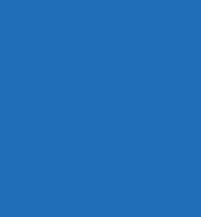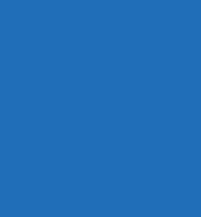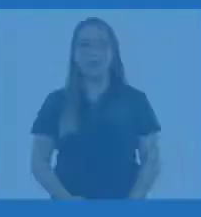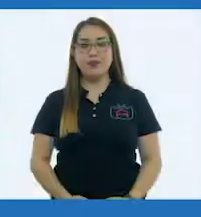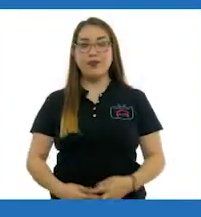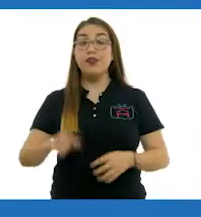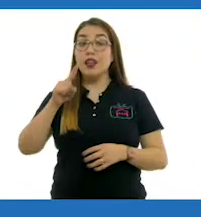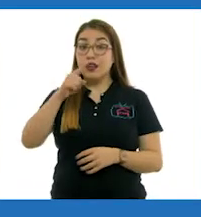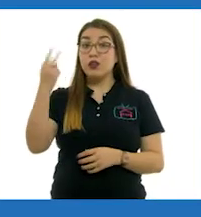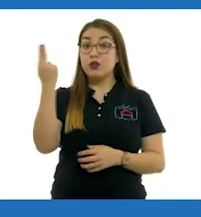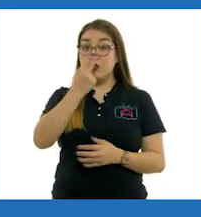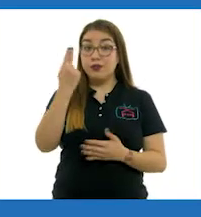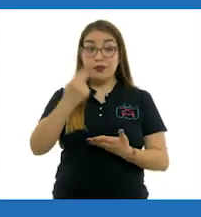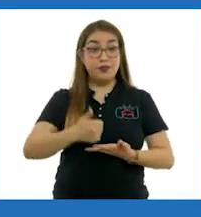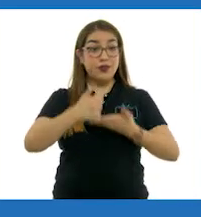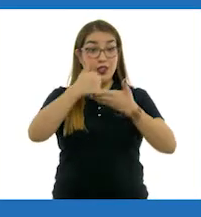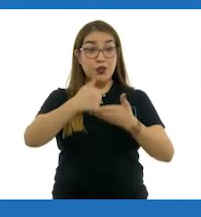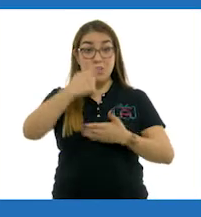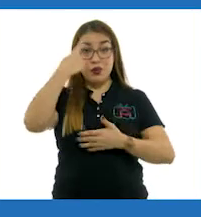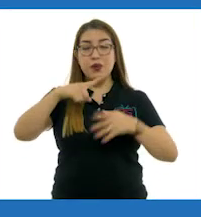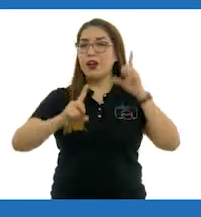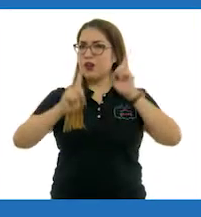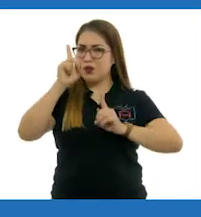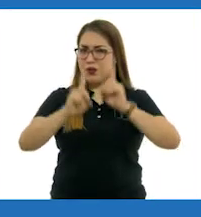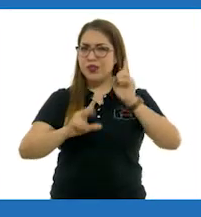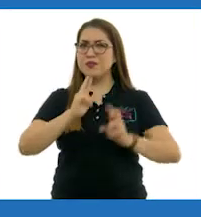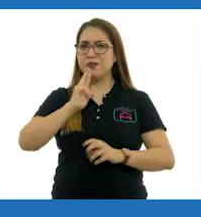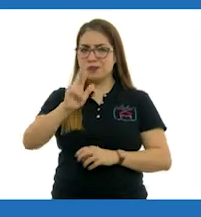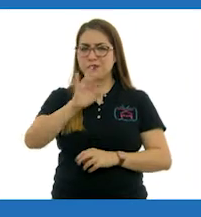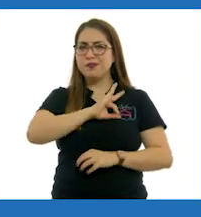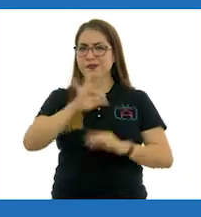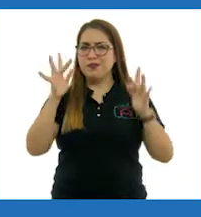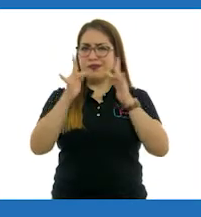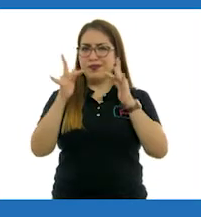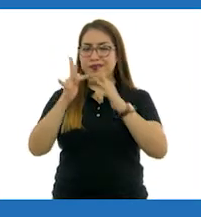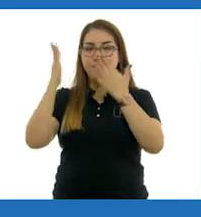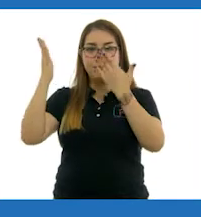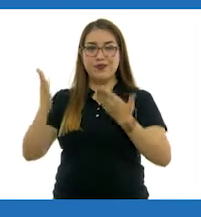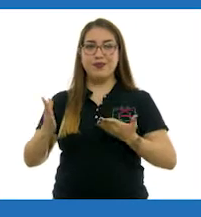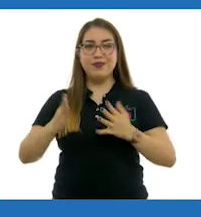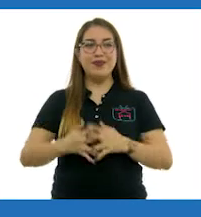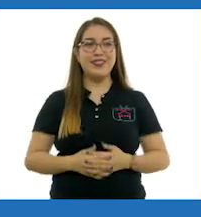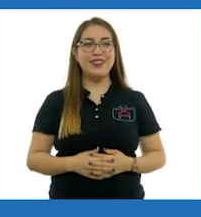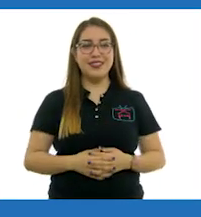Si necesitas ayuda, para resolver tus dudas, contáctanos.